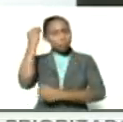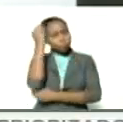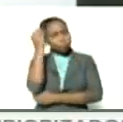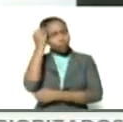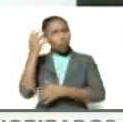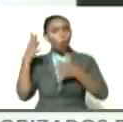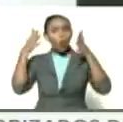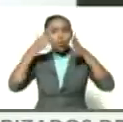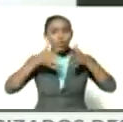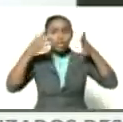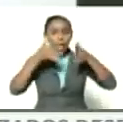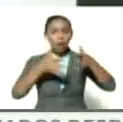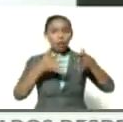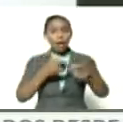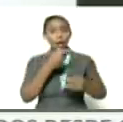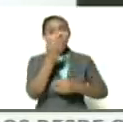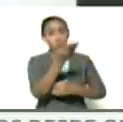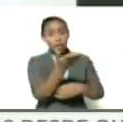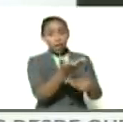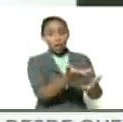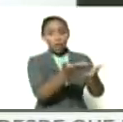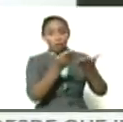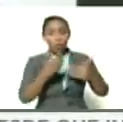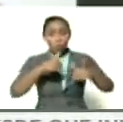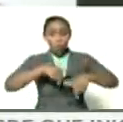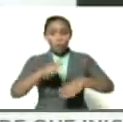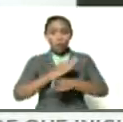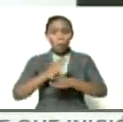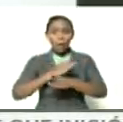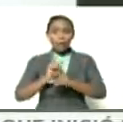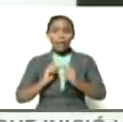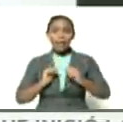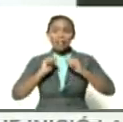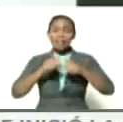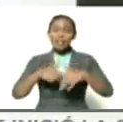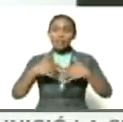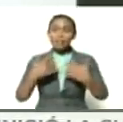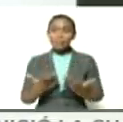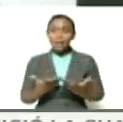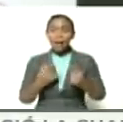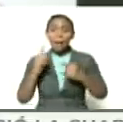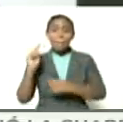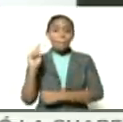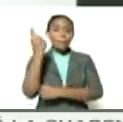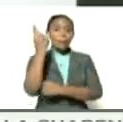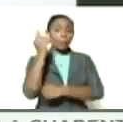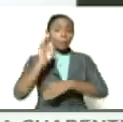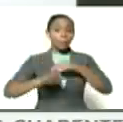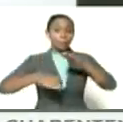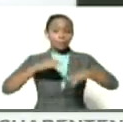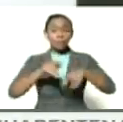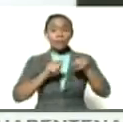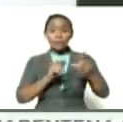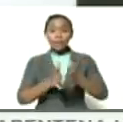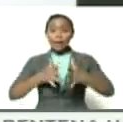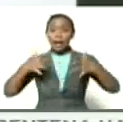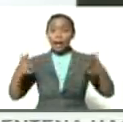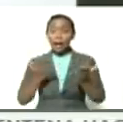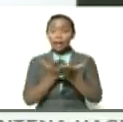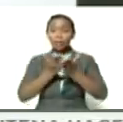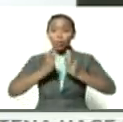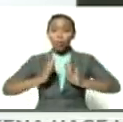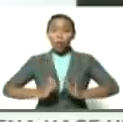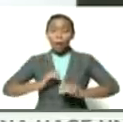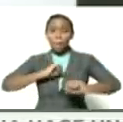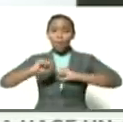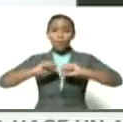recomendaciones que usted nos va a compartir el día de hoy, inicia. Se da el primer paso para esta gran escuela de